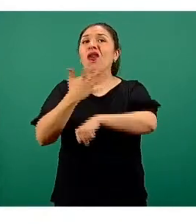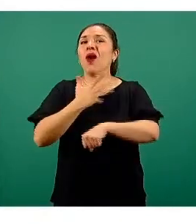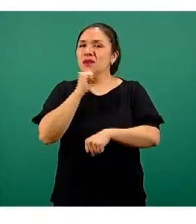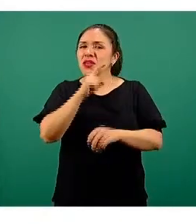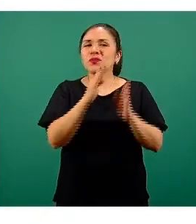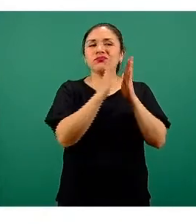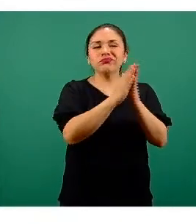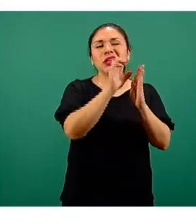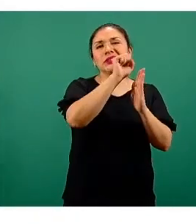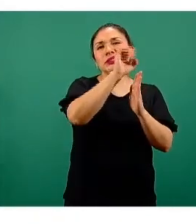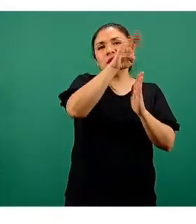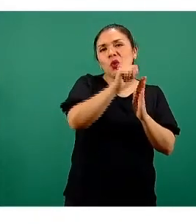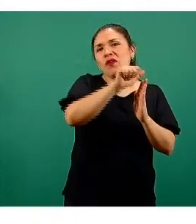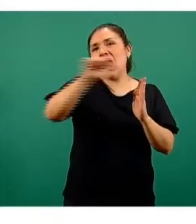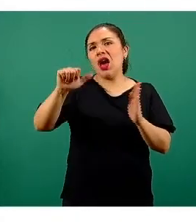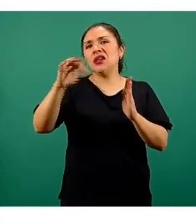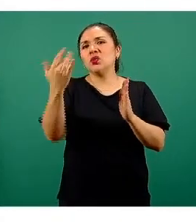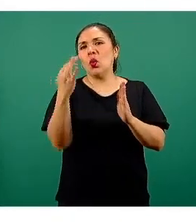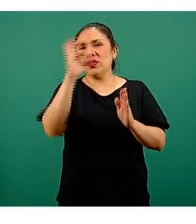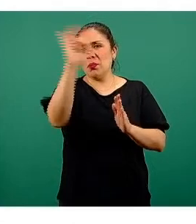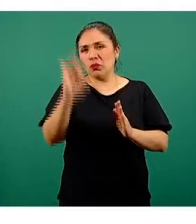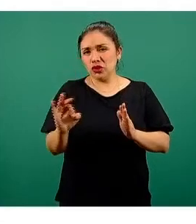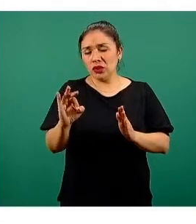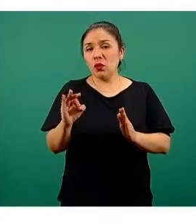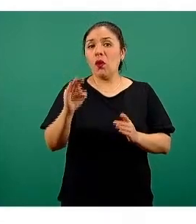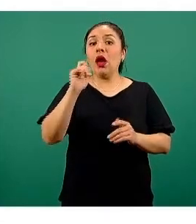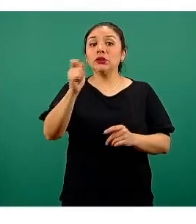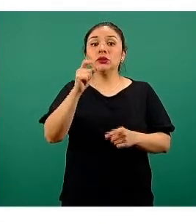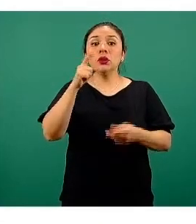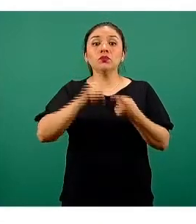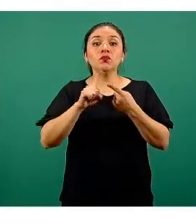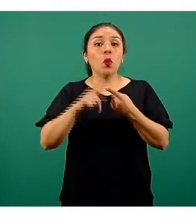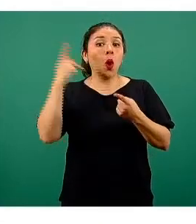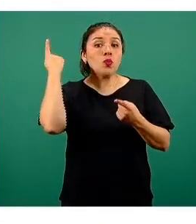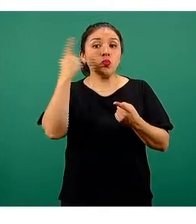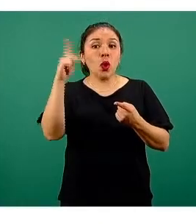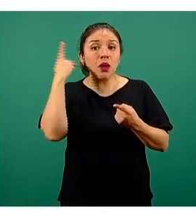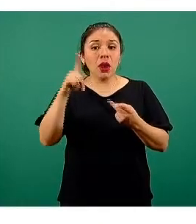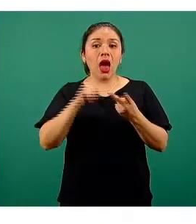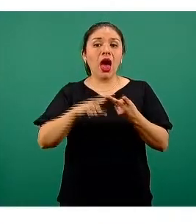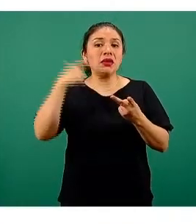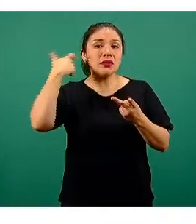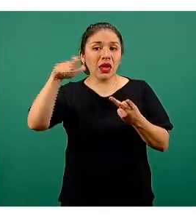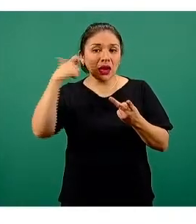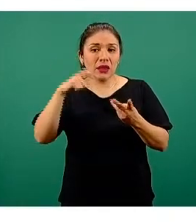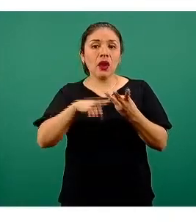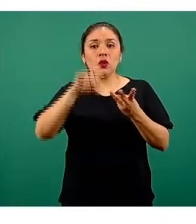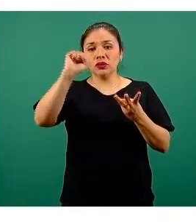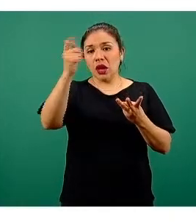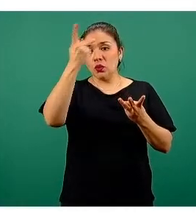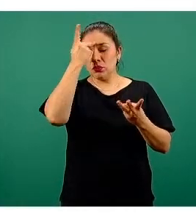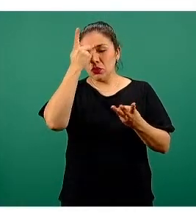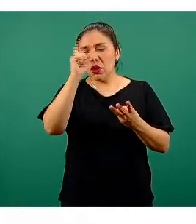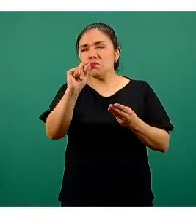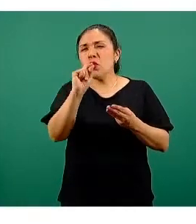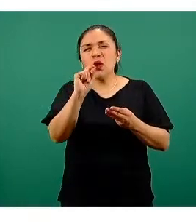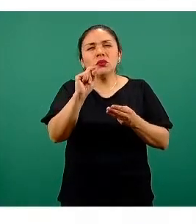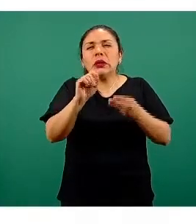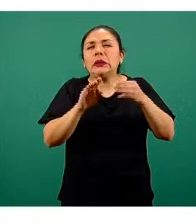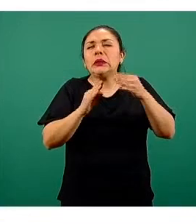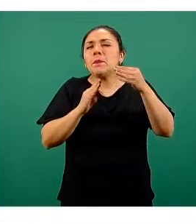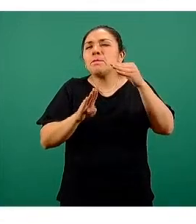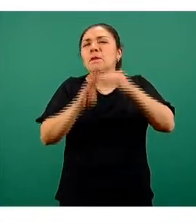y 50%, teniendo a Puebla, Querétaro y San Luis Potosí apenas rebasando el